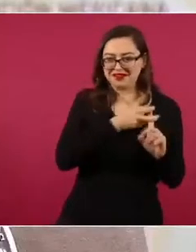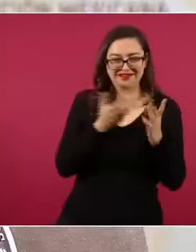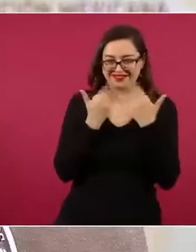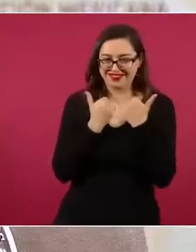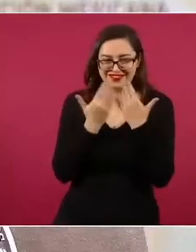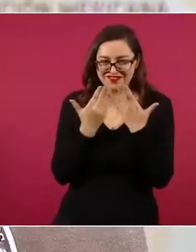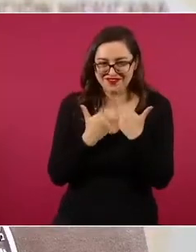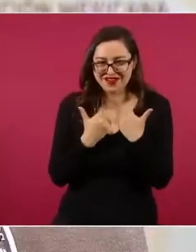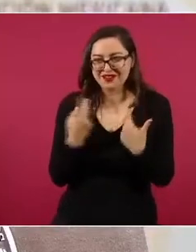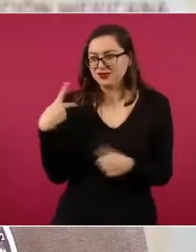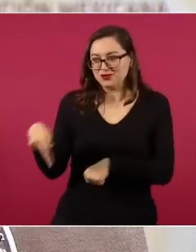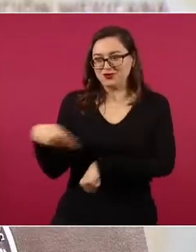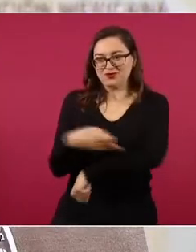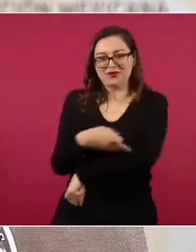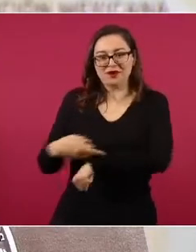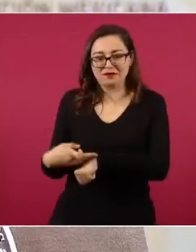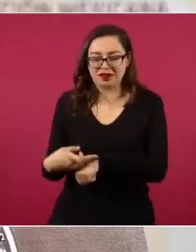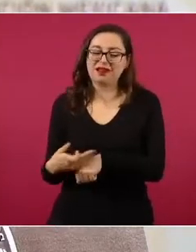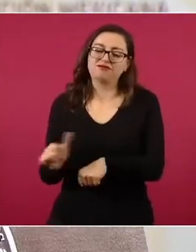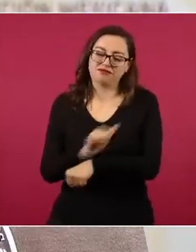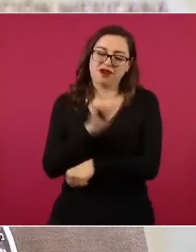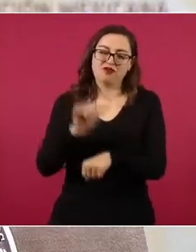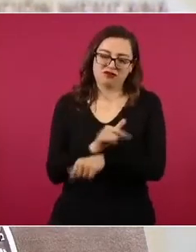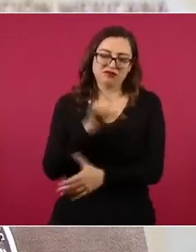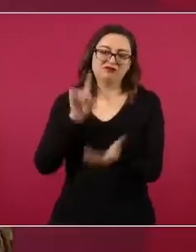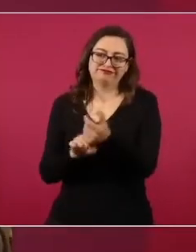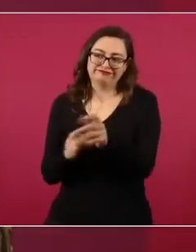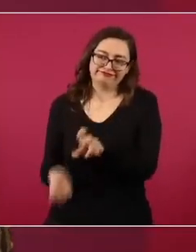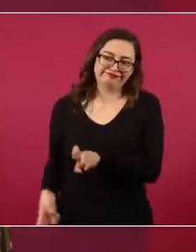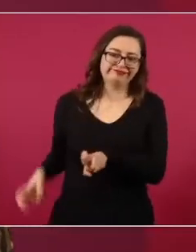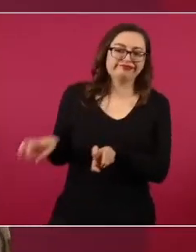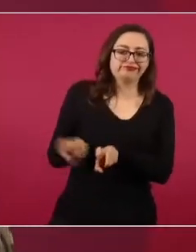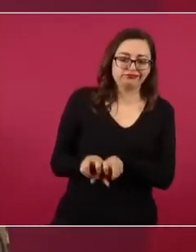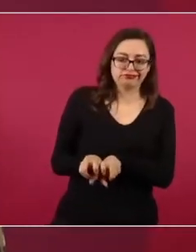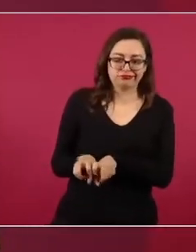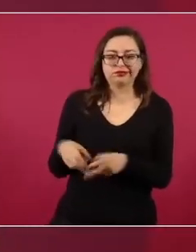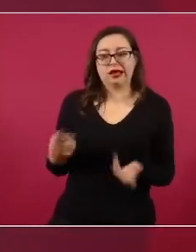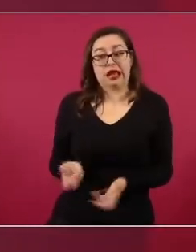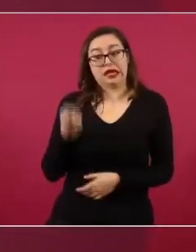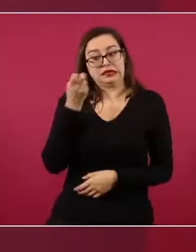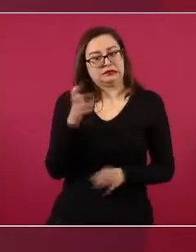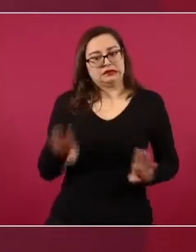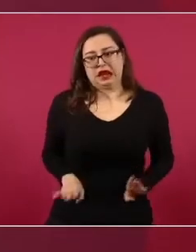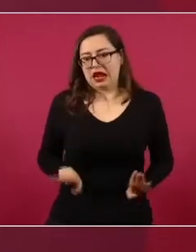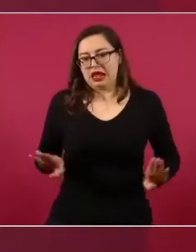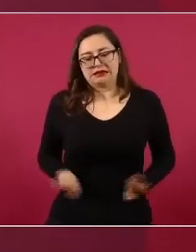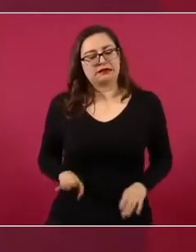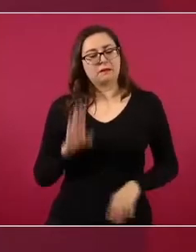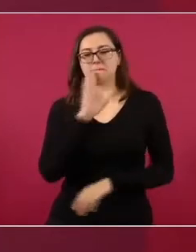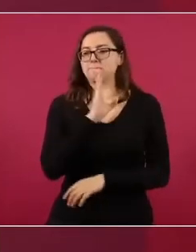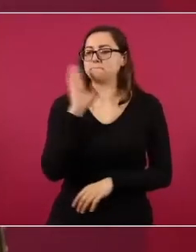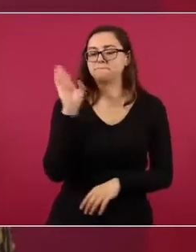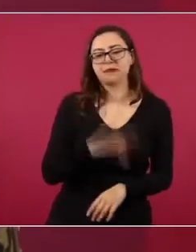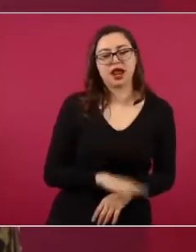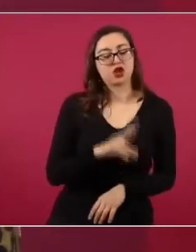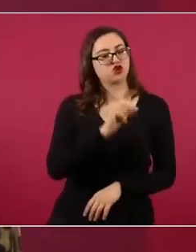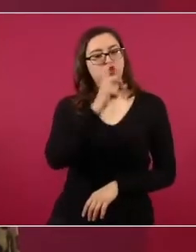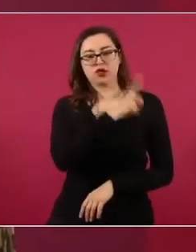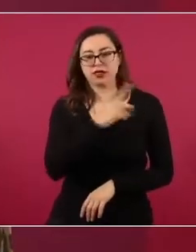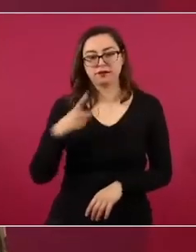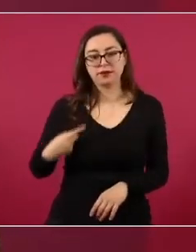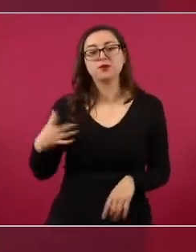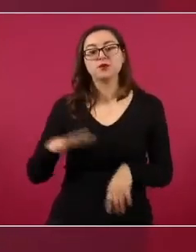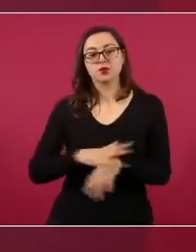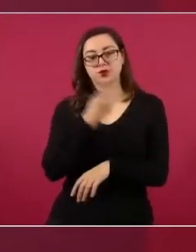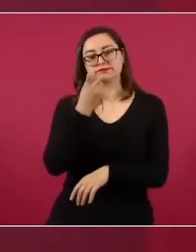de los principios básicos con los que debe regirse el desempeño del personal, por